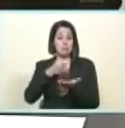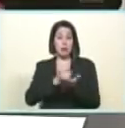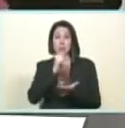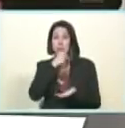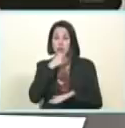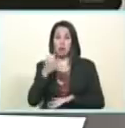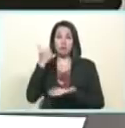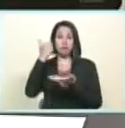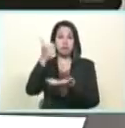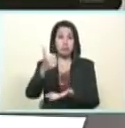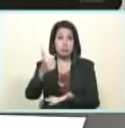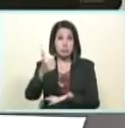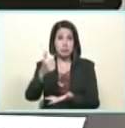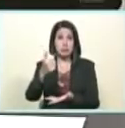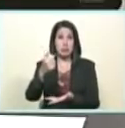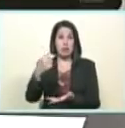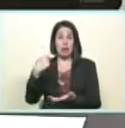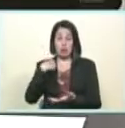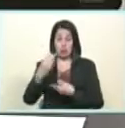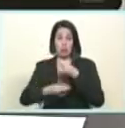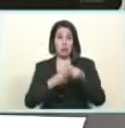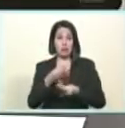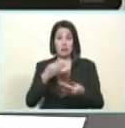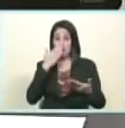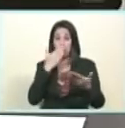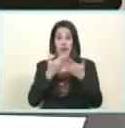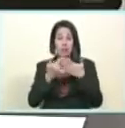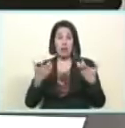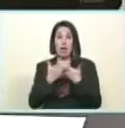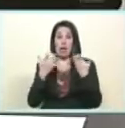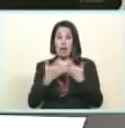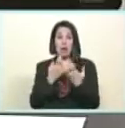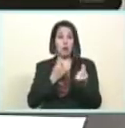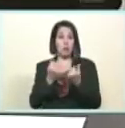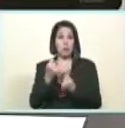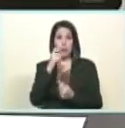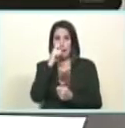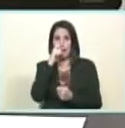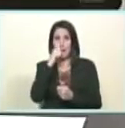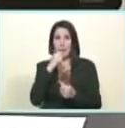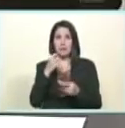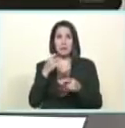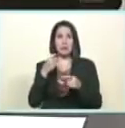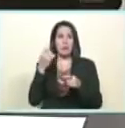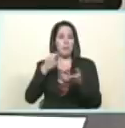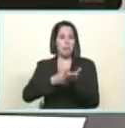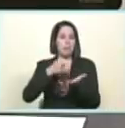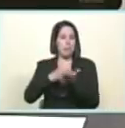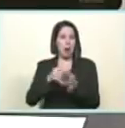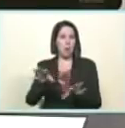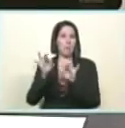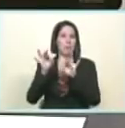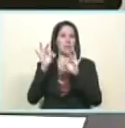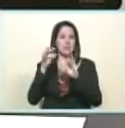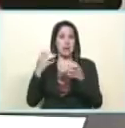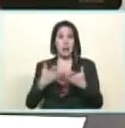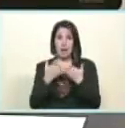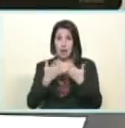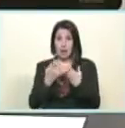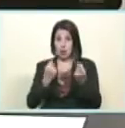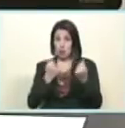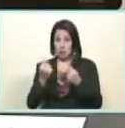y la sobrepensión que yo creé para enfrentar la guerra una compensación especial de guerra económica